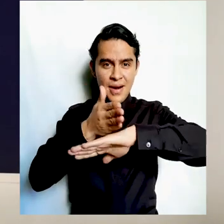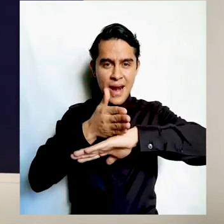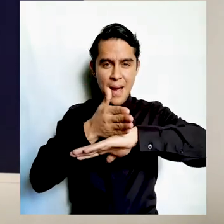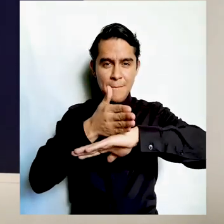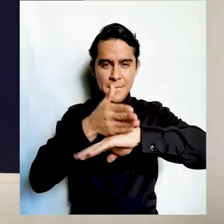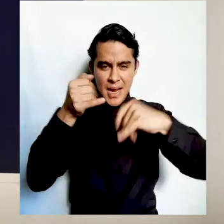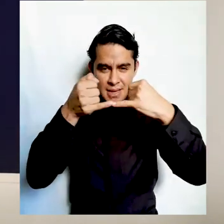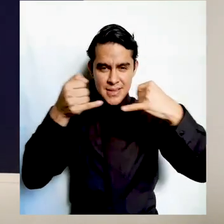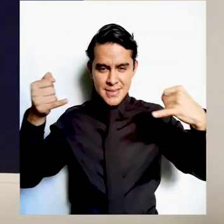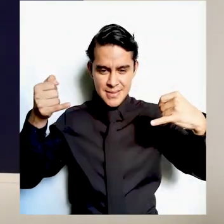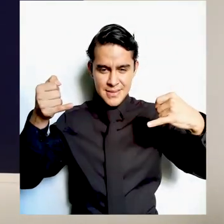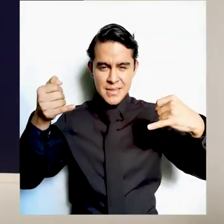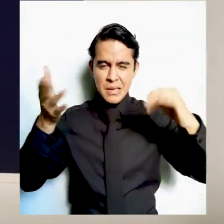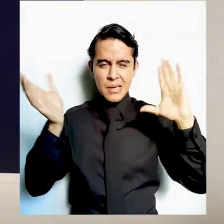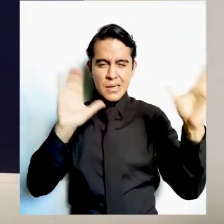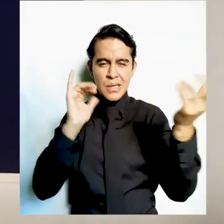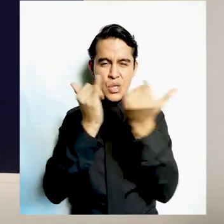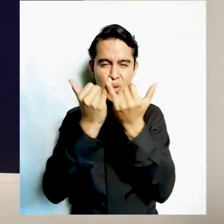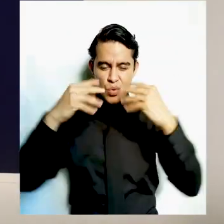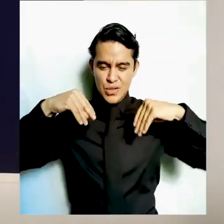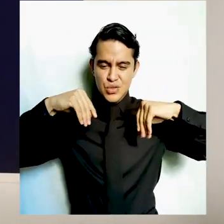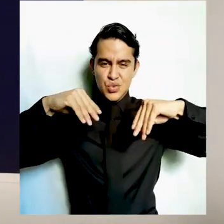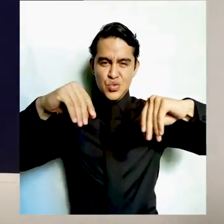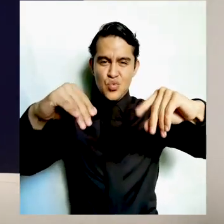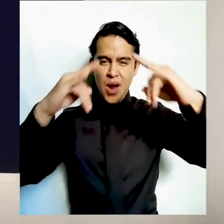el suelo de nuestro pequeño campamento